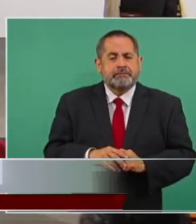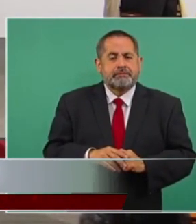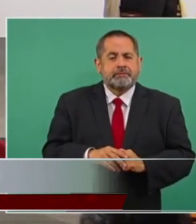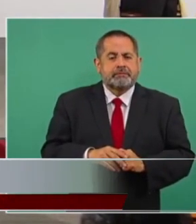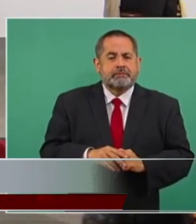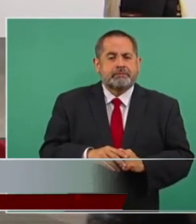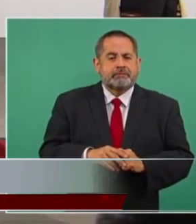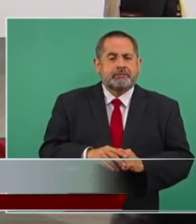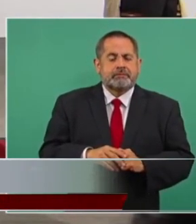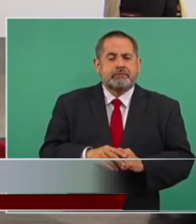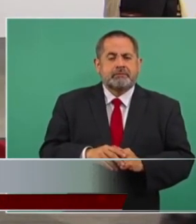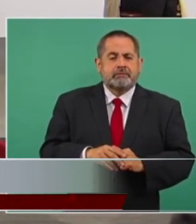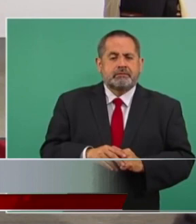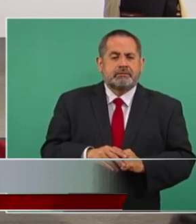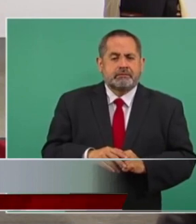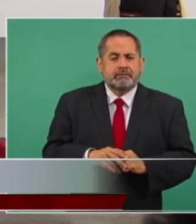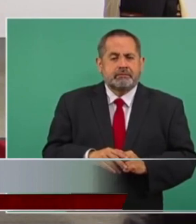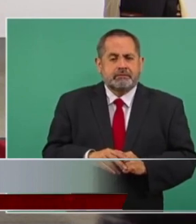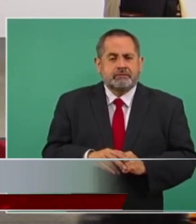cuando